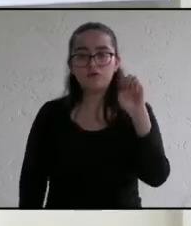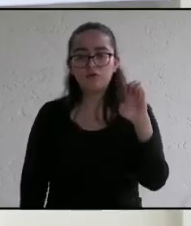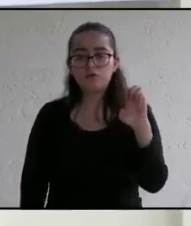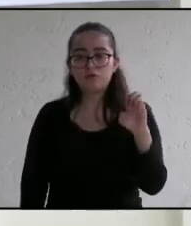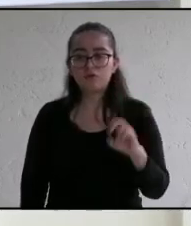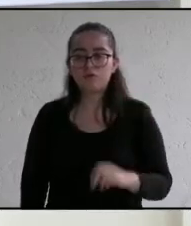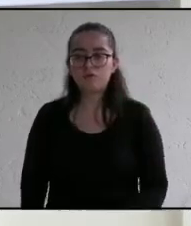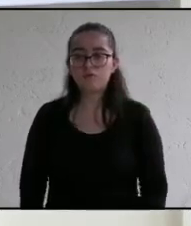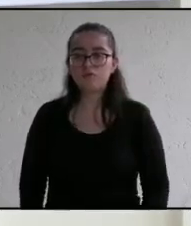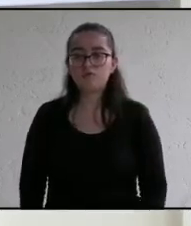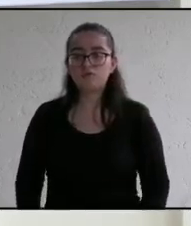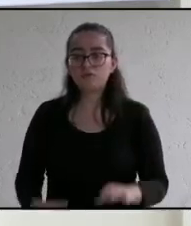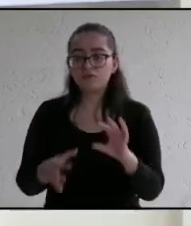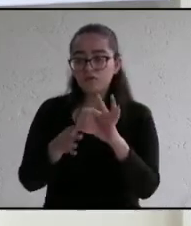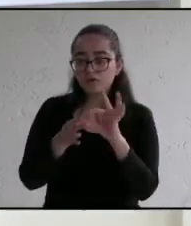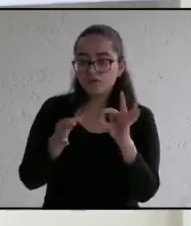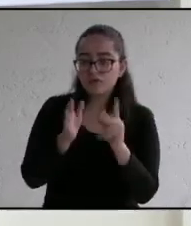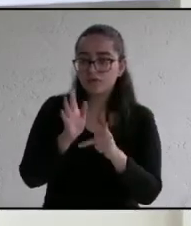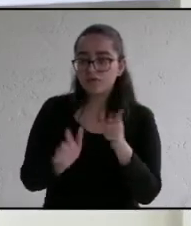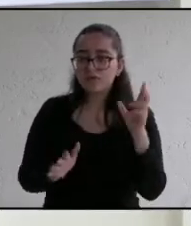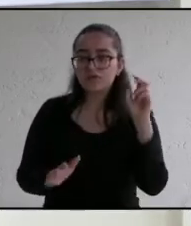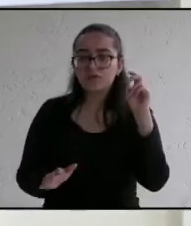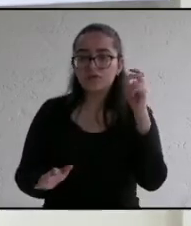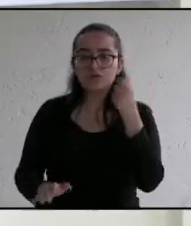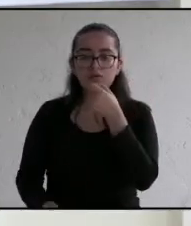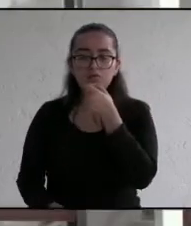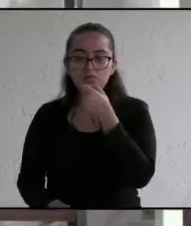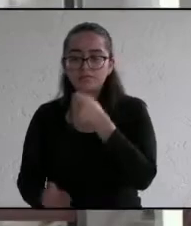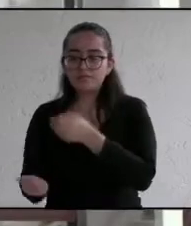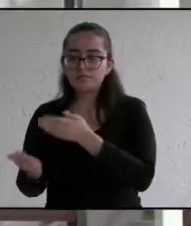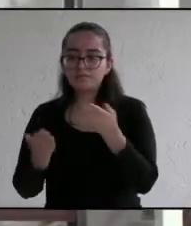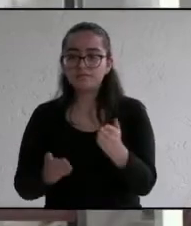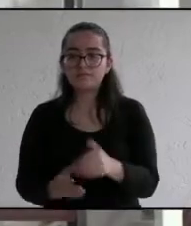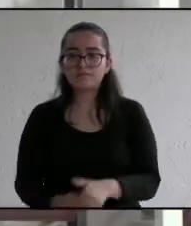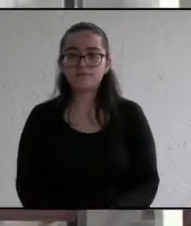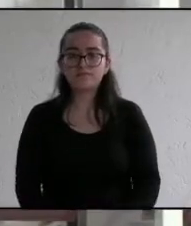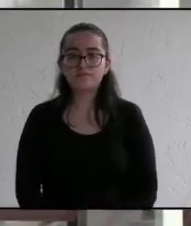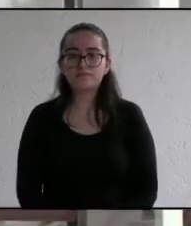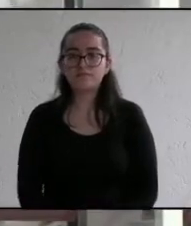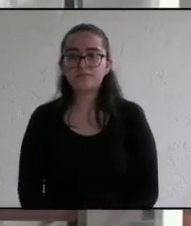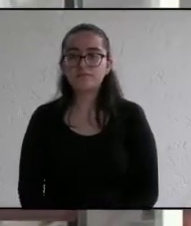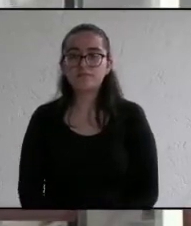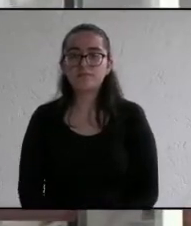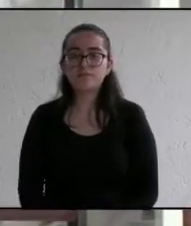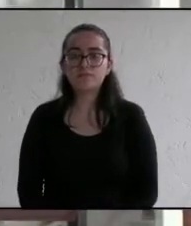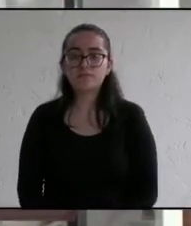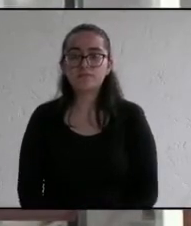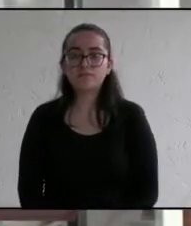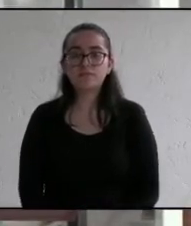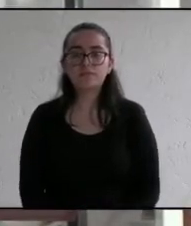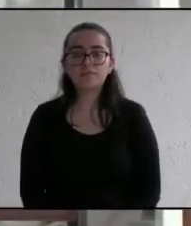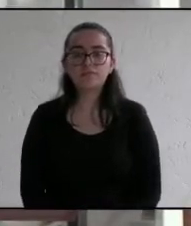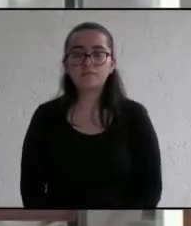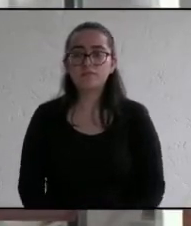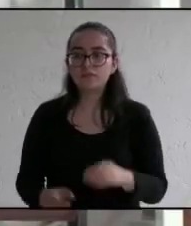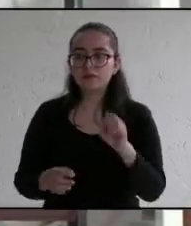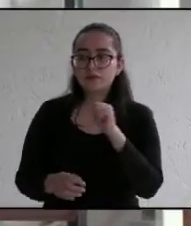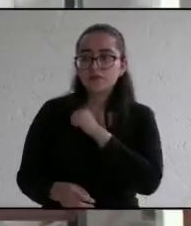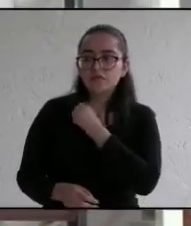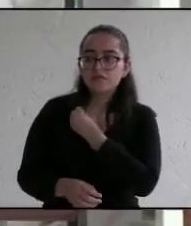segundo segmento de contrarréplicas tiene 30 segundos Adelante candidato La salud de nuestro municipio es fundamental